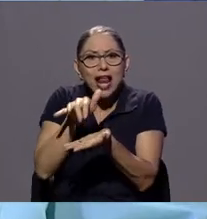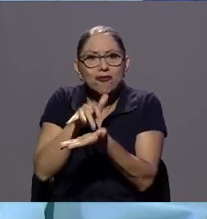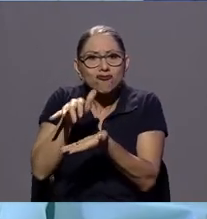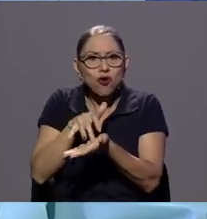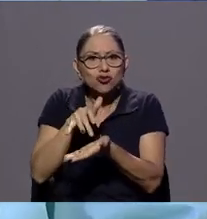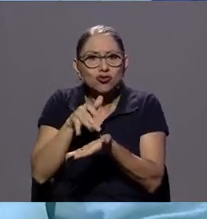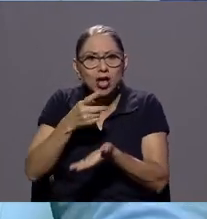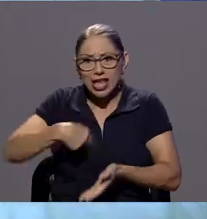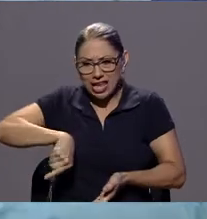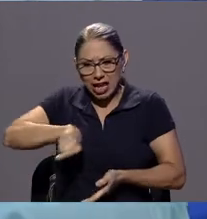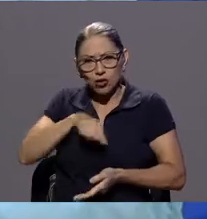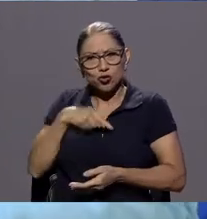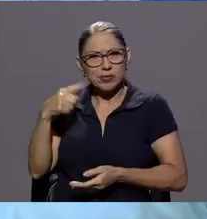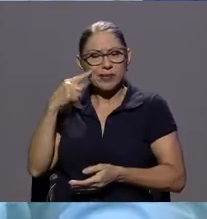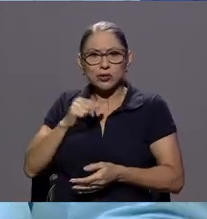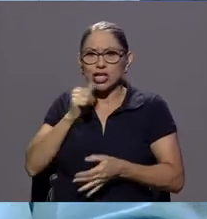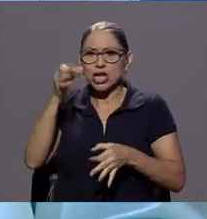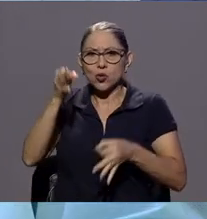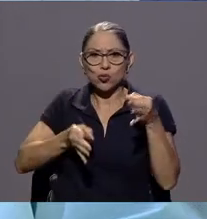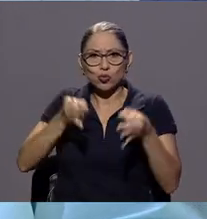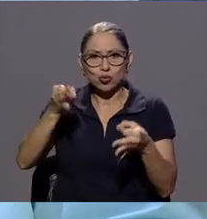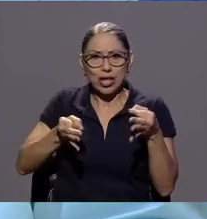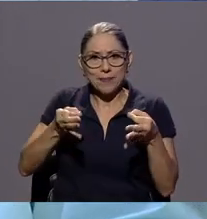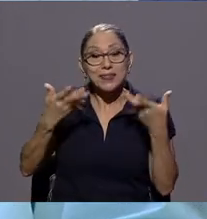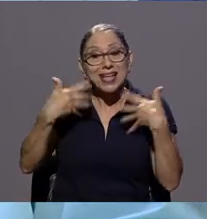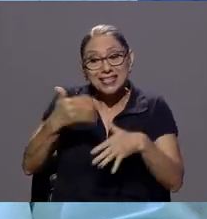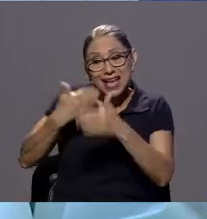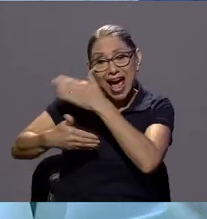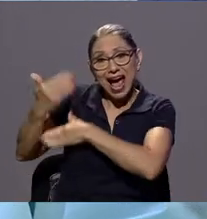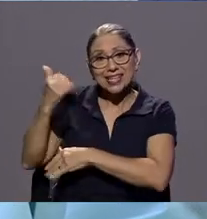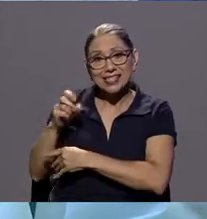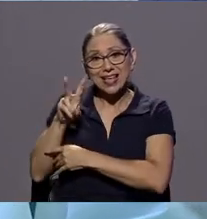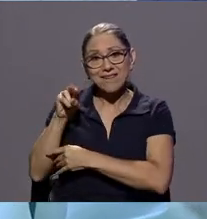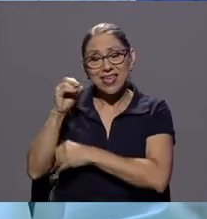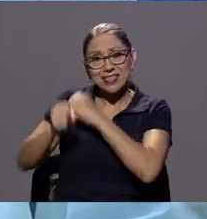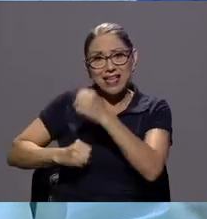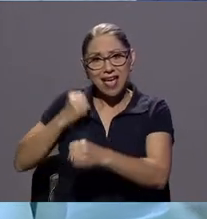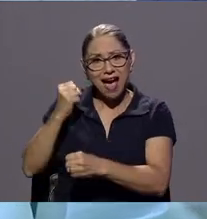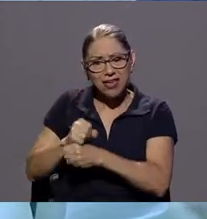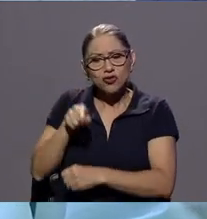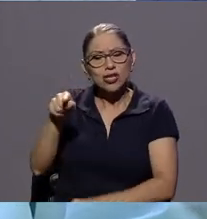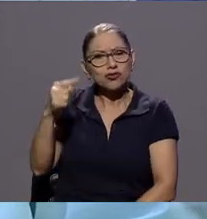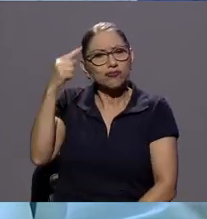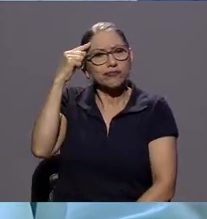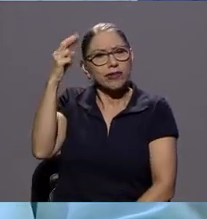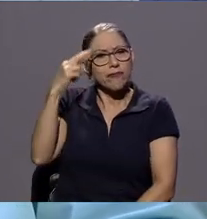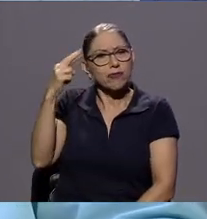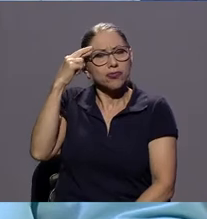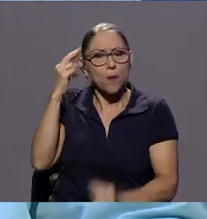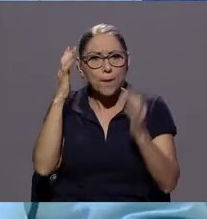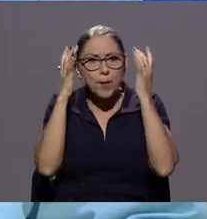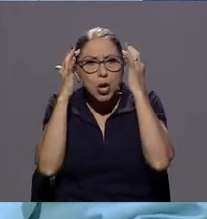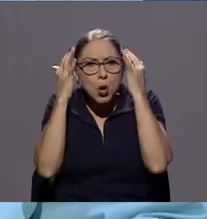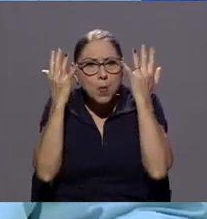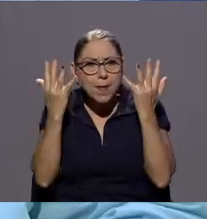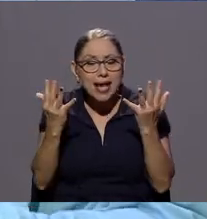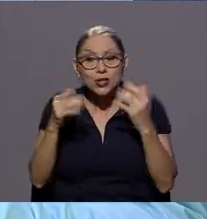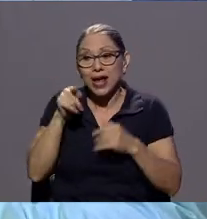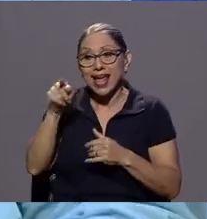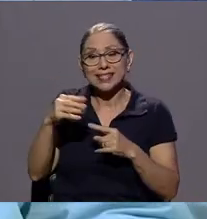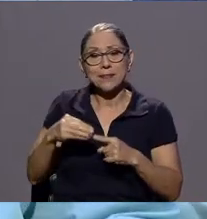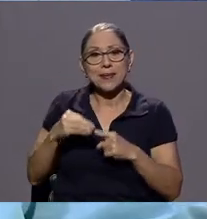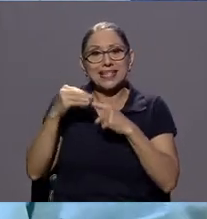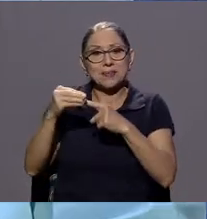injusta y que ya hace 20 años venía siendo para nosotros motivo de preocupación de hecho ese es el principal